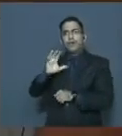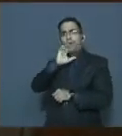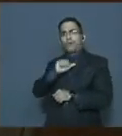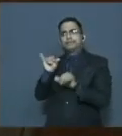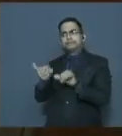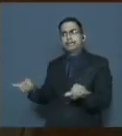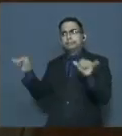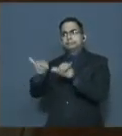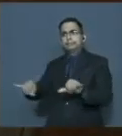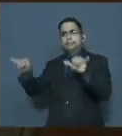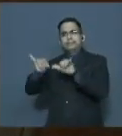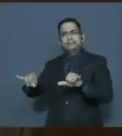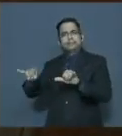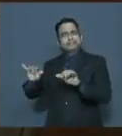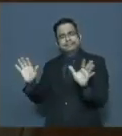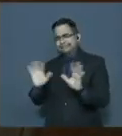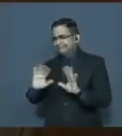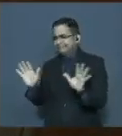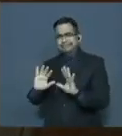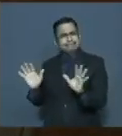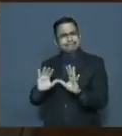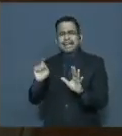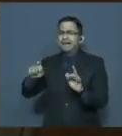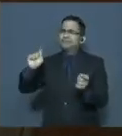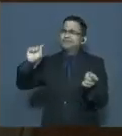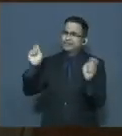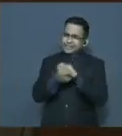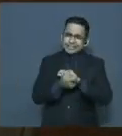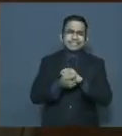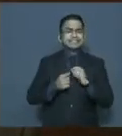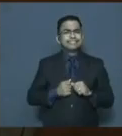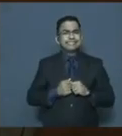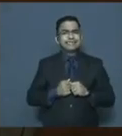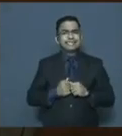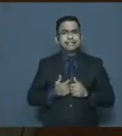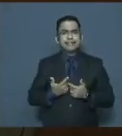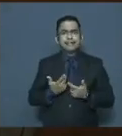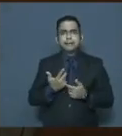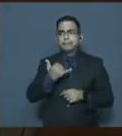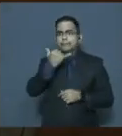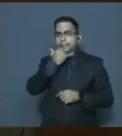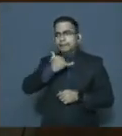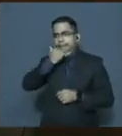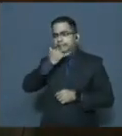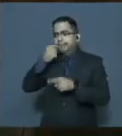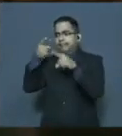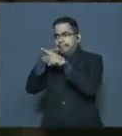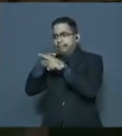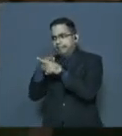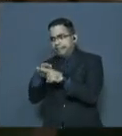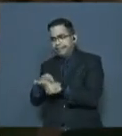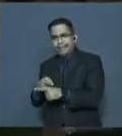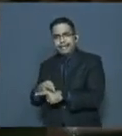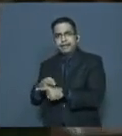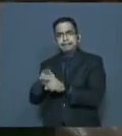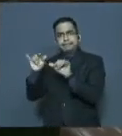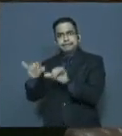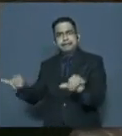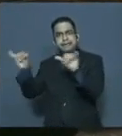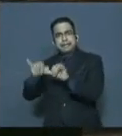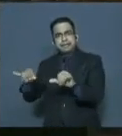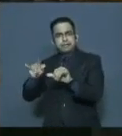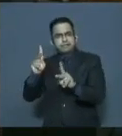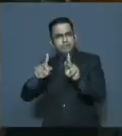Es imposible cambiar haciendo lo mismo, apostando a modelos inconexos, incoherentes y a estructuras no